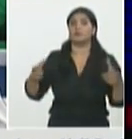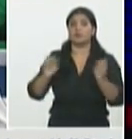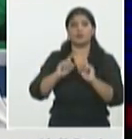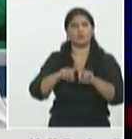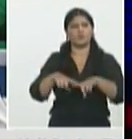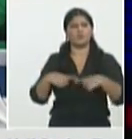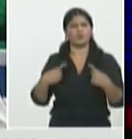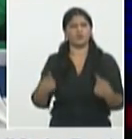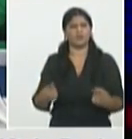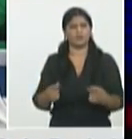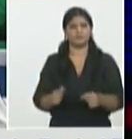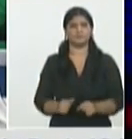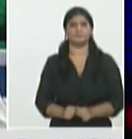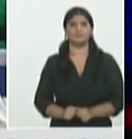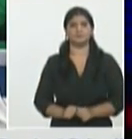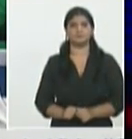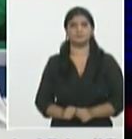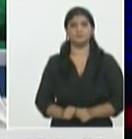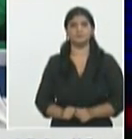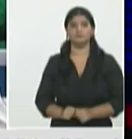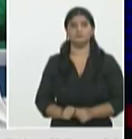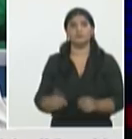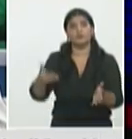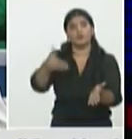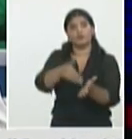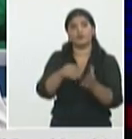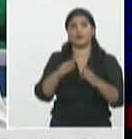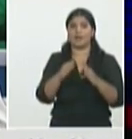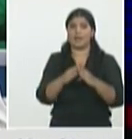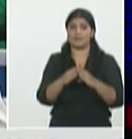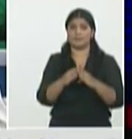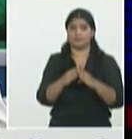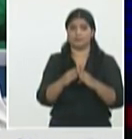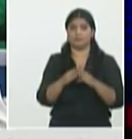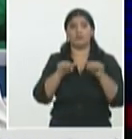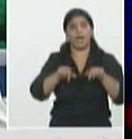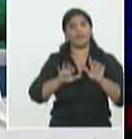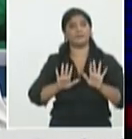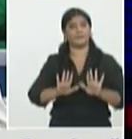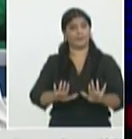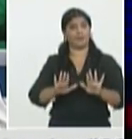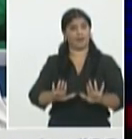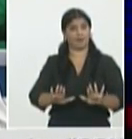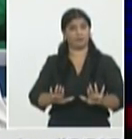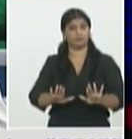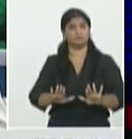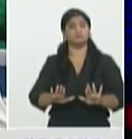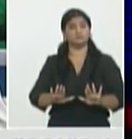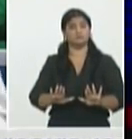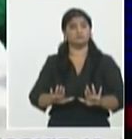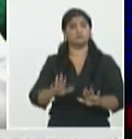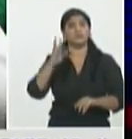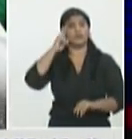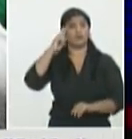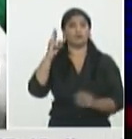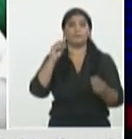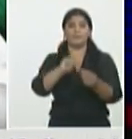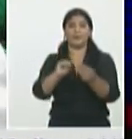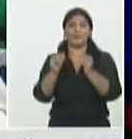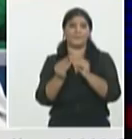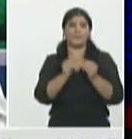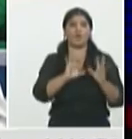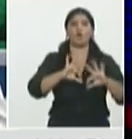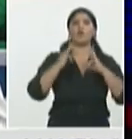en sus domicilios que sabemos que eso no se pudo cumplir y que provocó el incremento de la